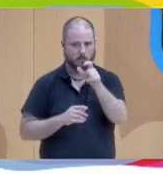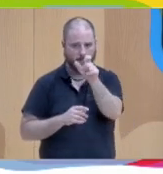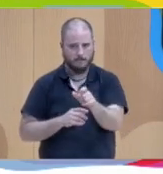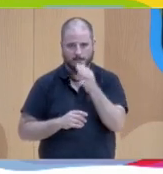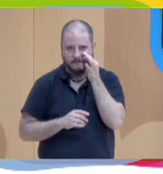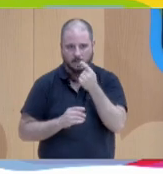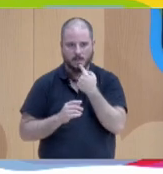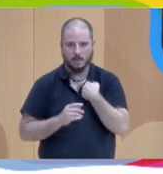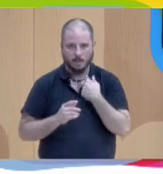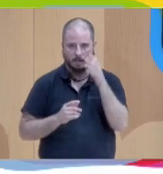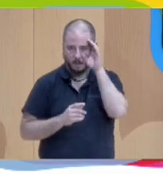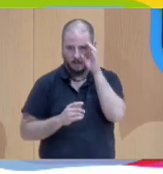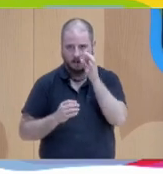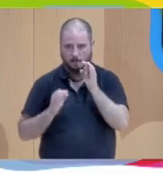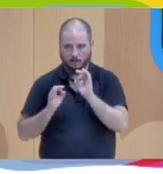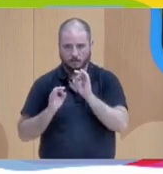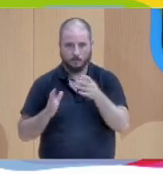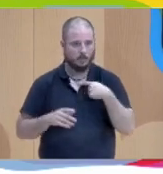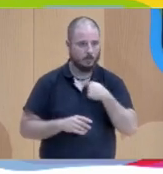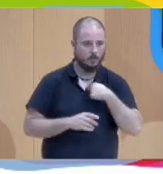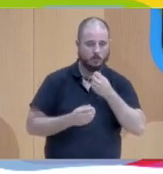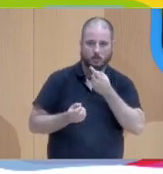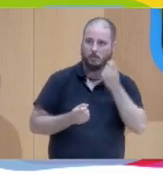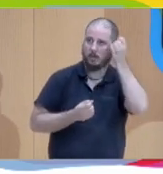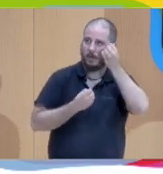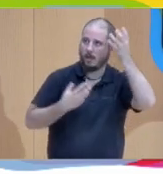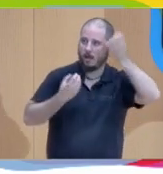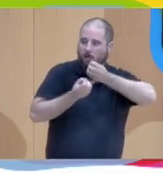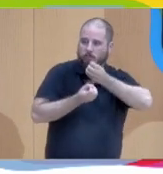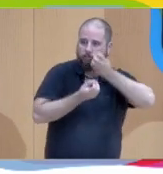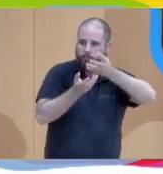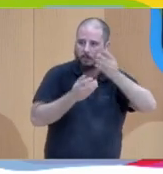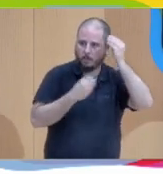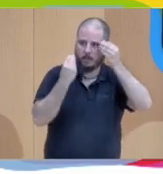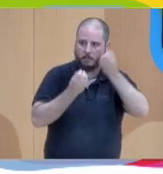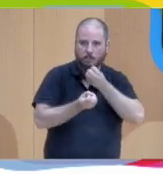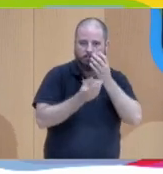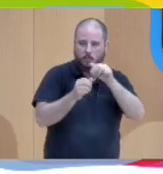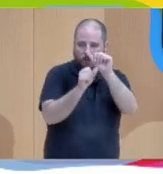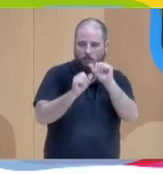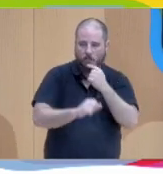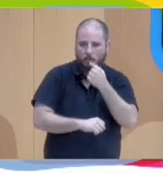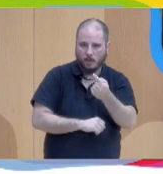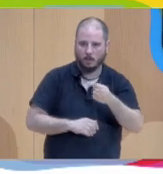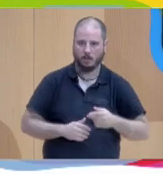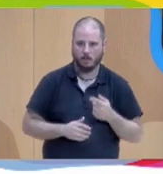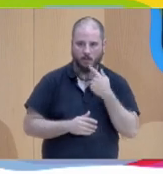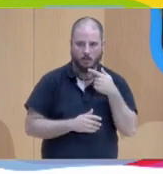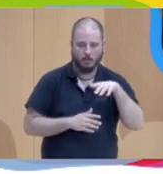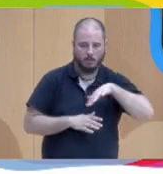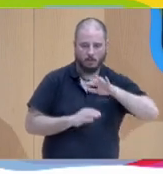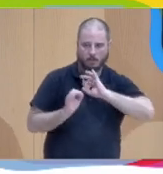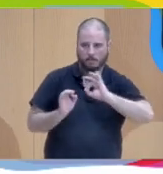parte también a la hora de expresarme yo, de poner palabras a mis ideas y a mis pensamientos y de cómo digo las cosas, incluso dónde y cuándo y a quién.